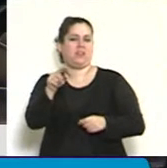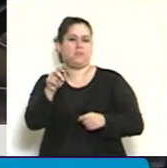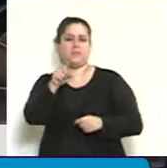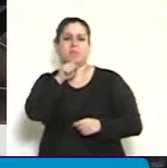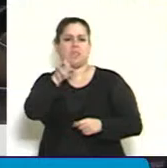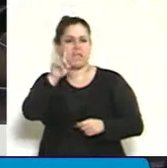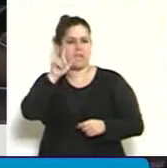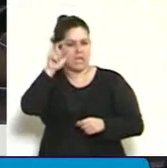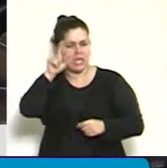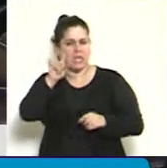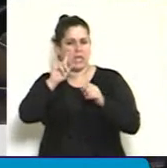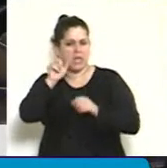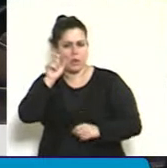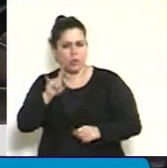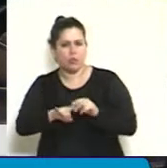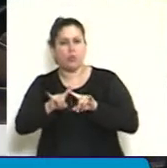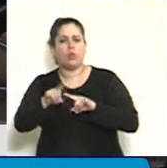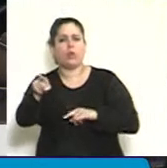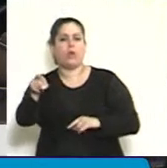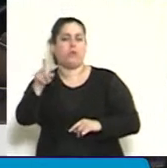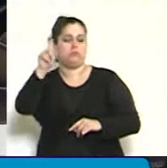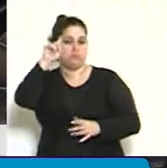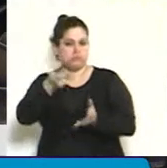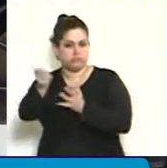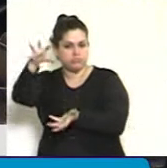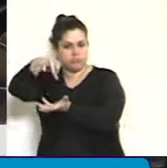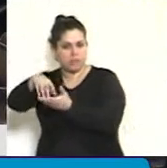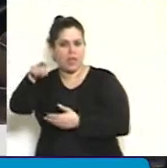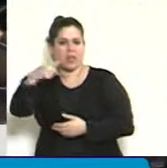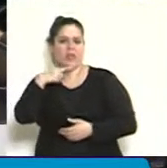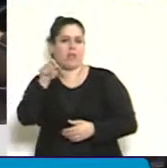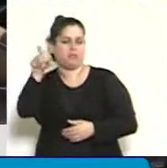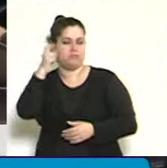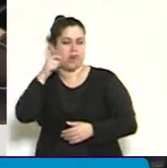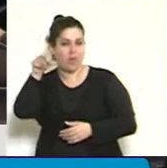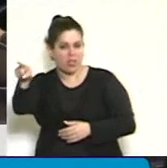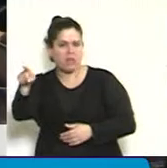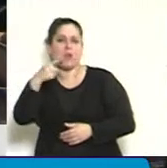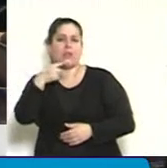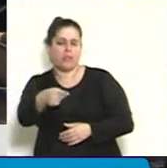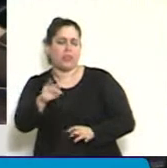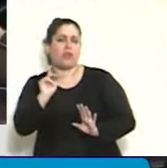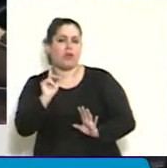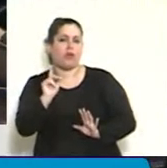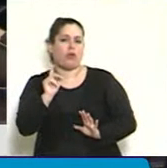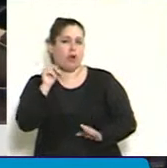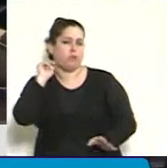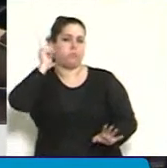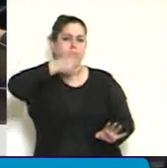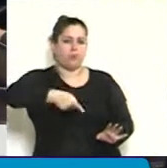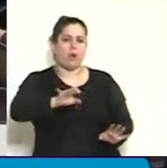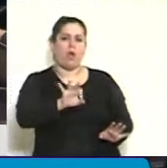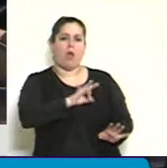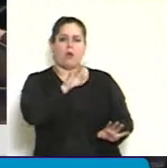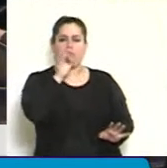Las penas que deberá dictar el Tribunal Federal de Comodoro Rivadavia que los había juzgado en octubre del